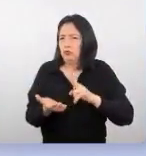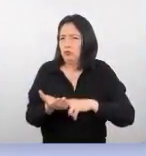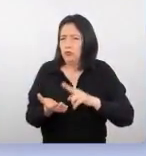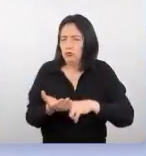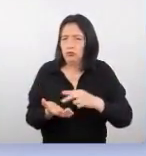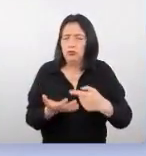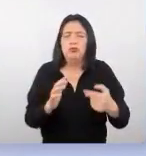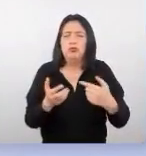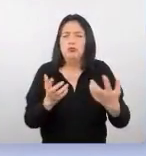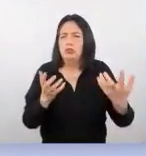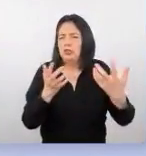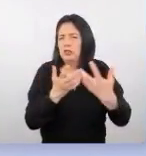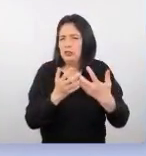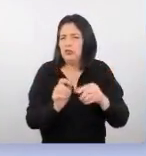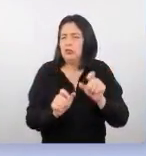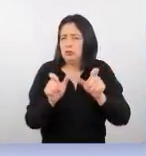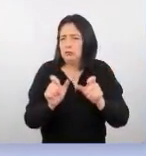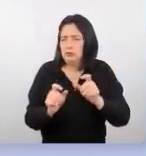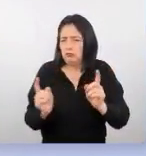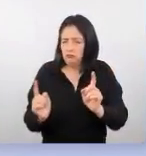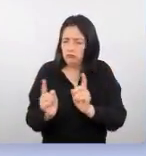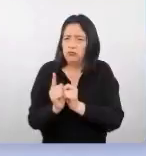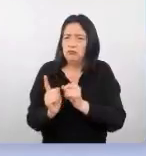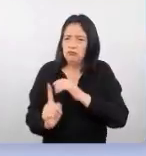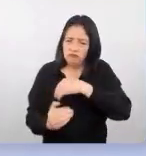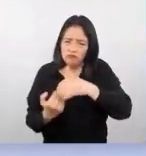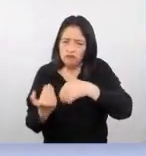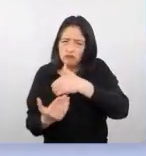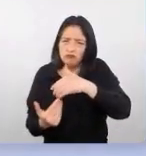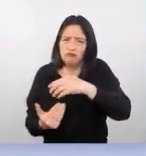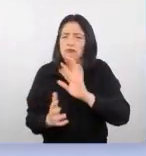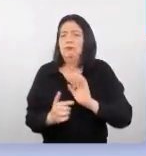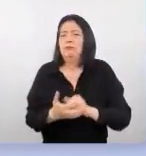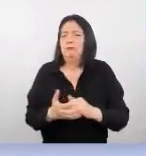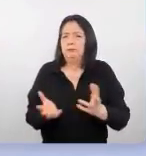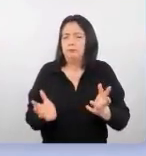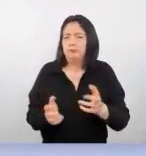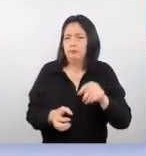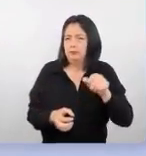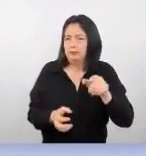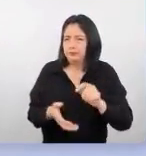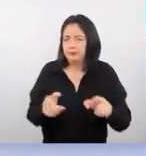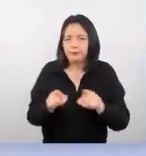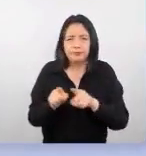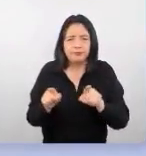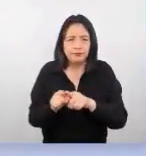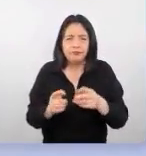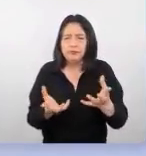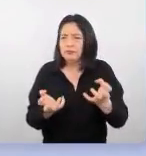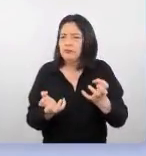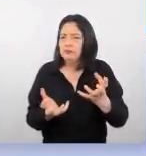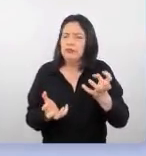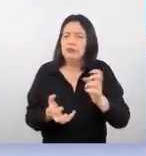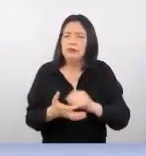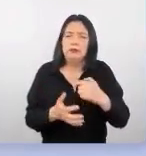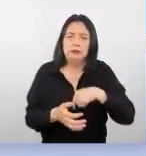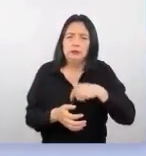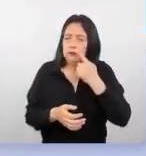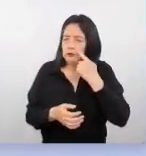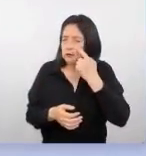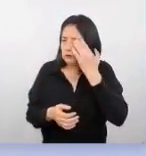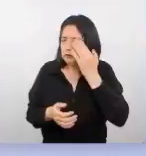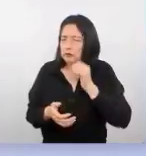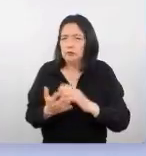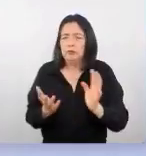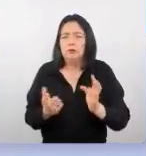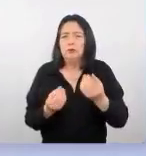buscar establecer una relación personal, socializar. En este caso, también buscan mucho conocer, pero